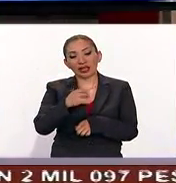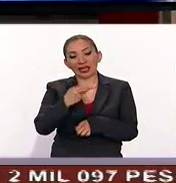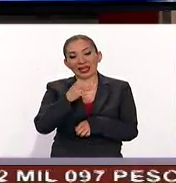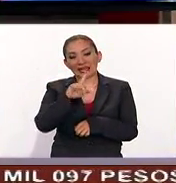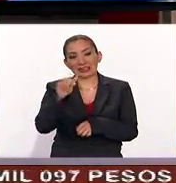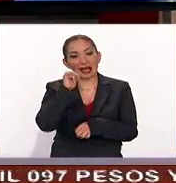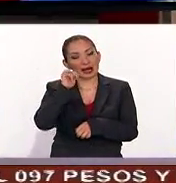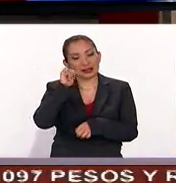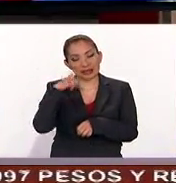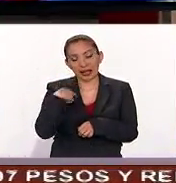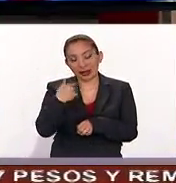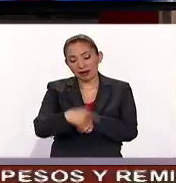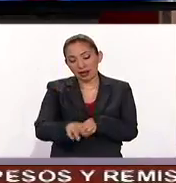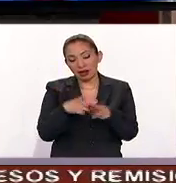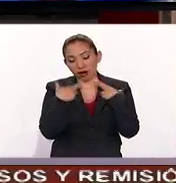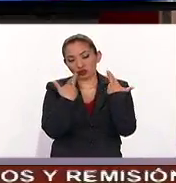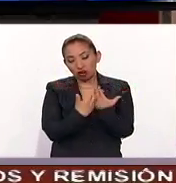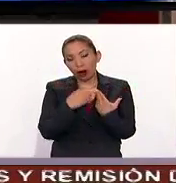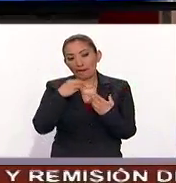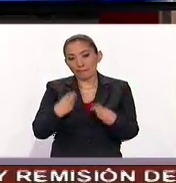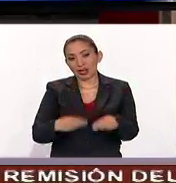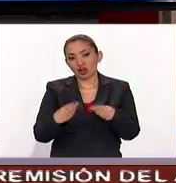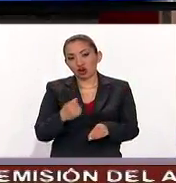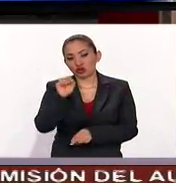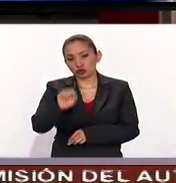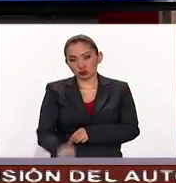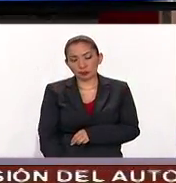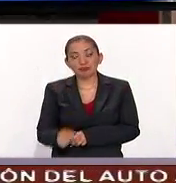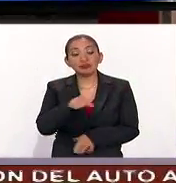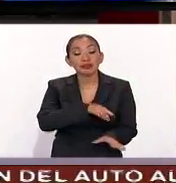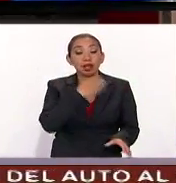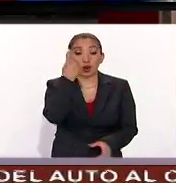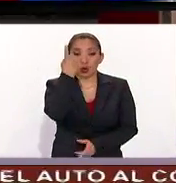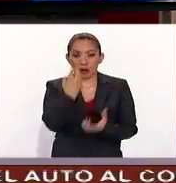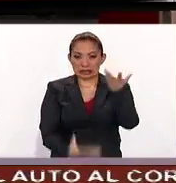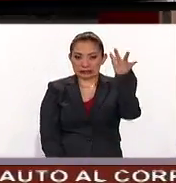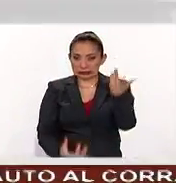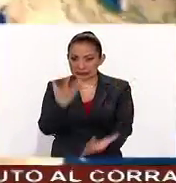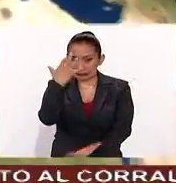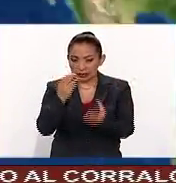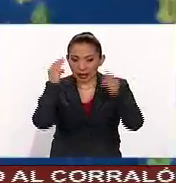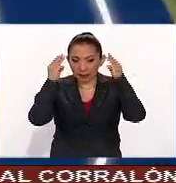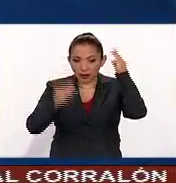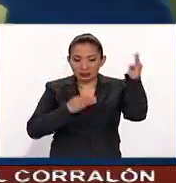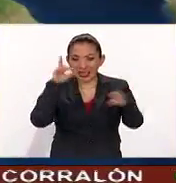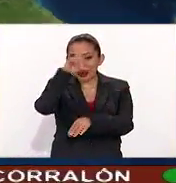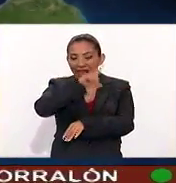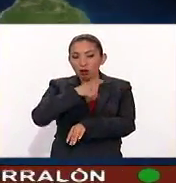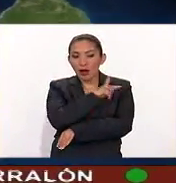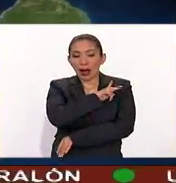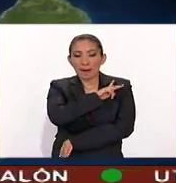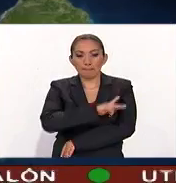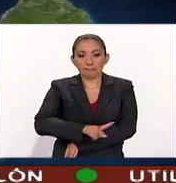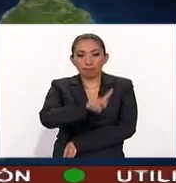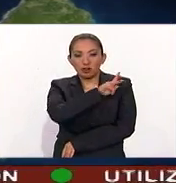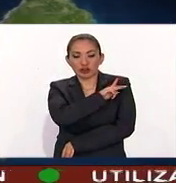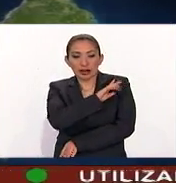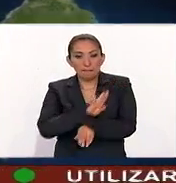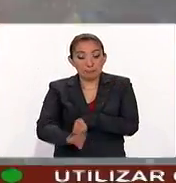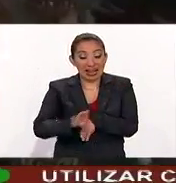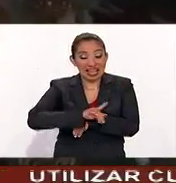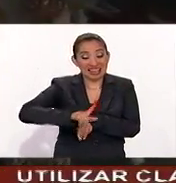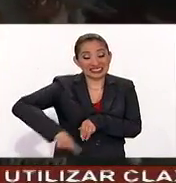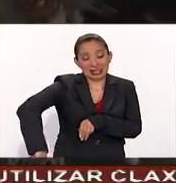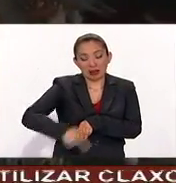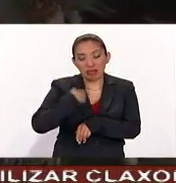ayer en el marco de esta reunión del Mercosur. Un incendio se registró en el Museo de la Lengua Portuguesa en Brasil. El fuego afectó